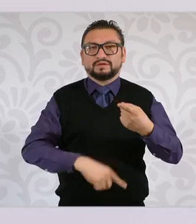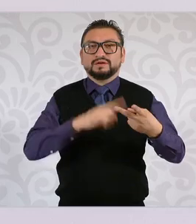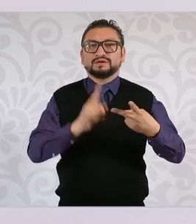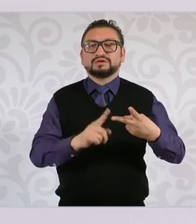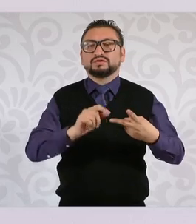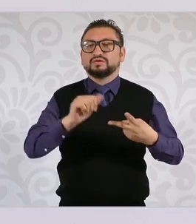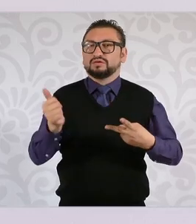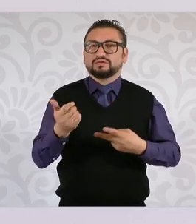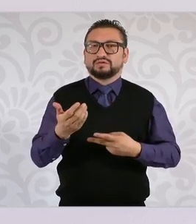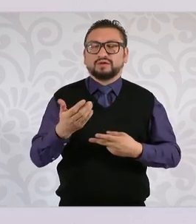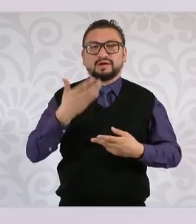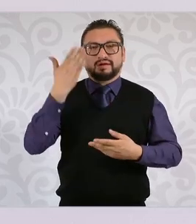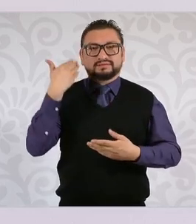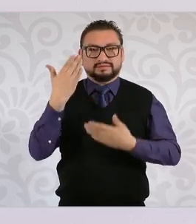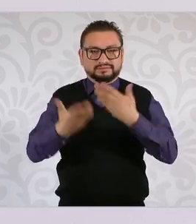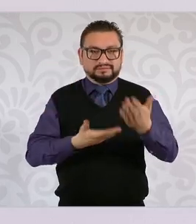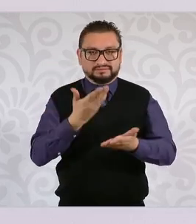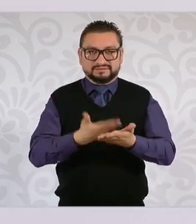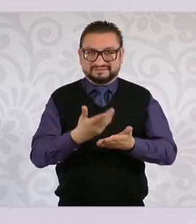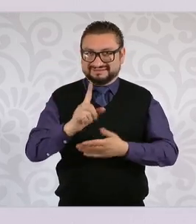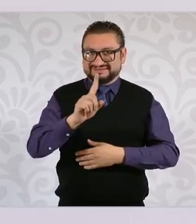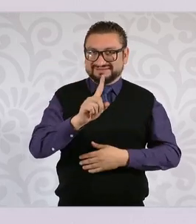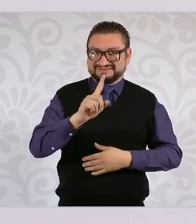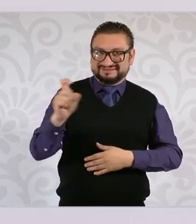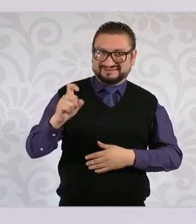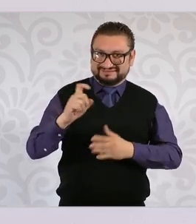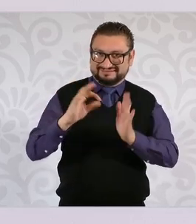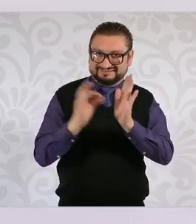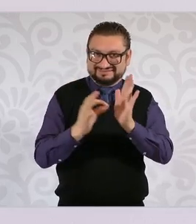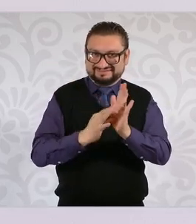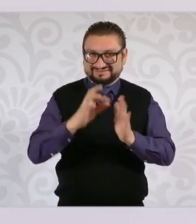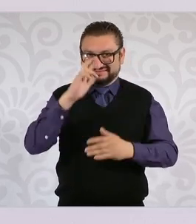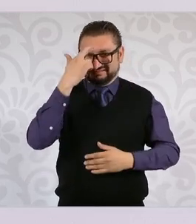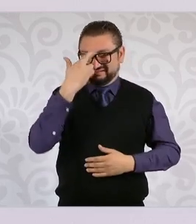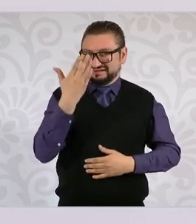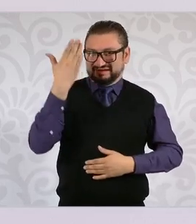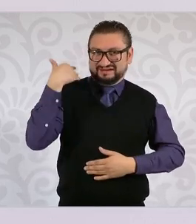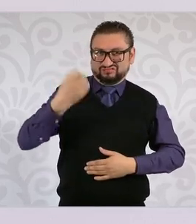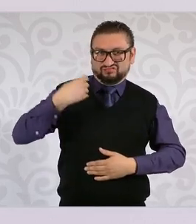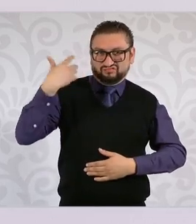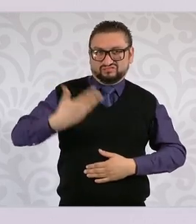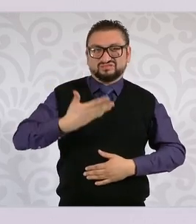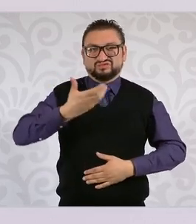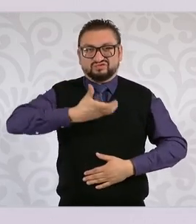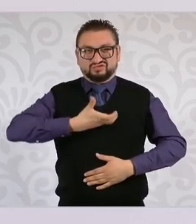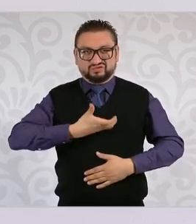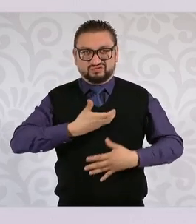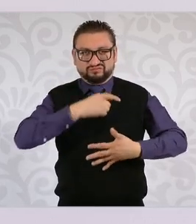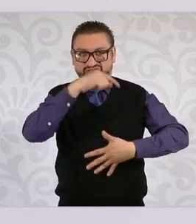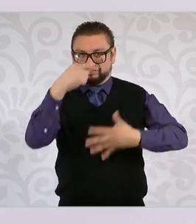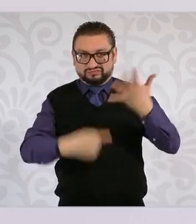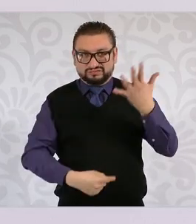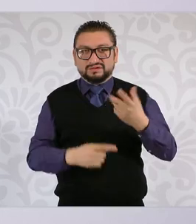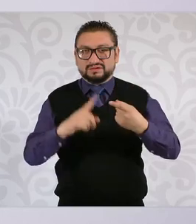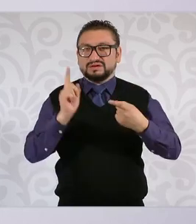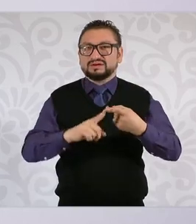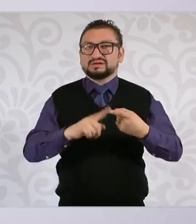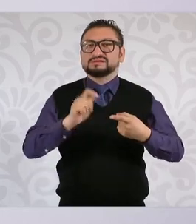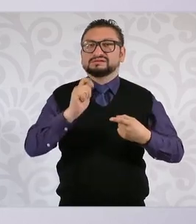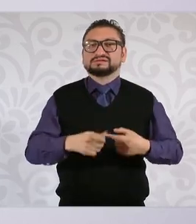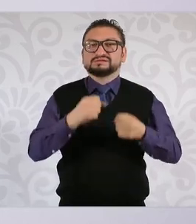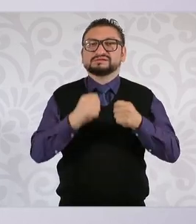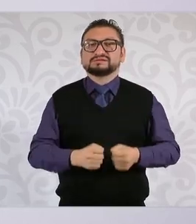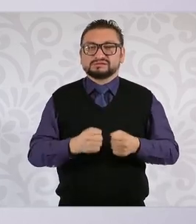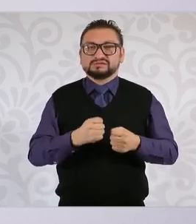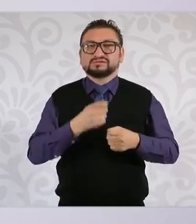planteamos, que es parte de los 100 puntos que presenté en el Zócalo, que es la seguridad social